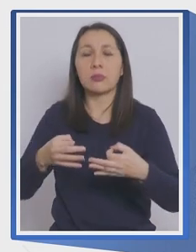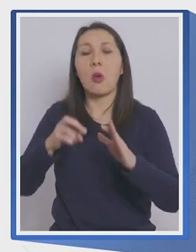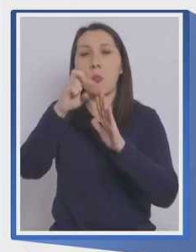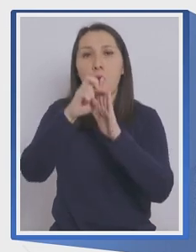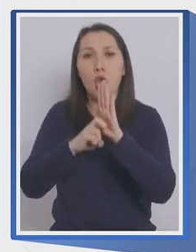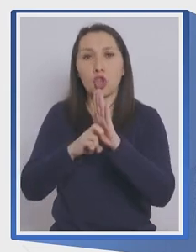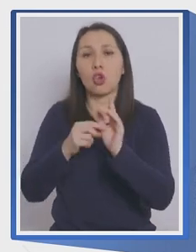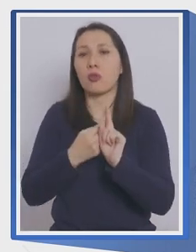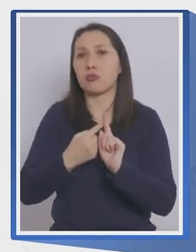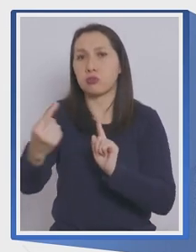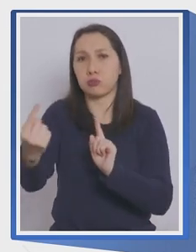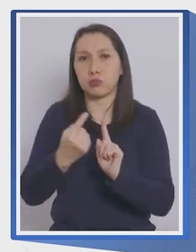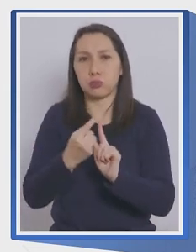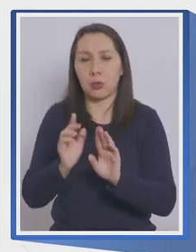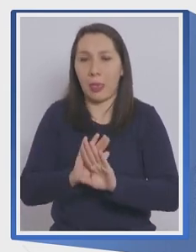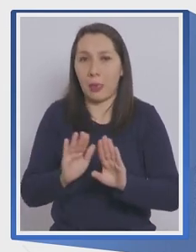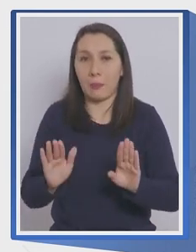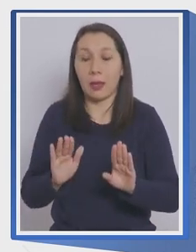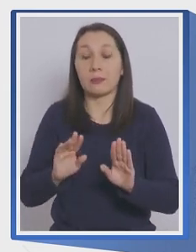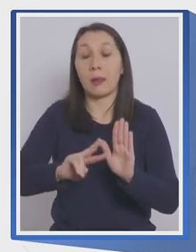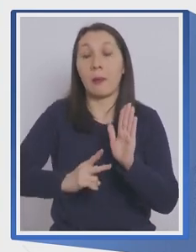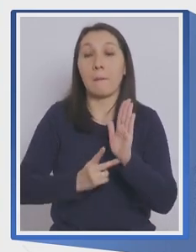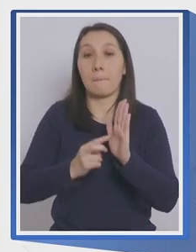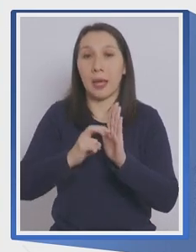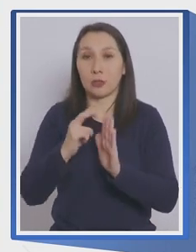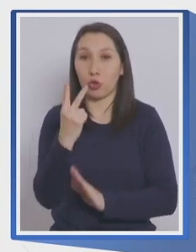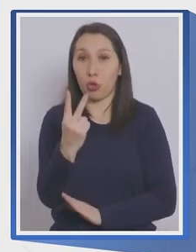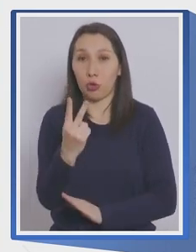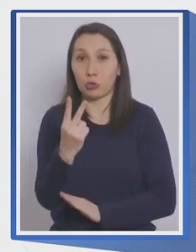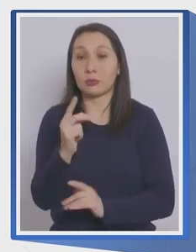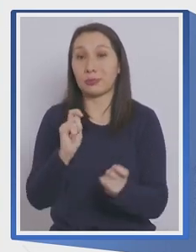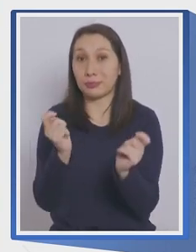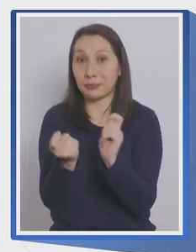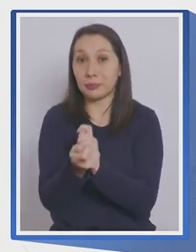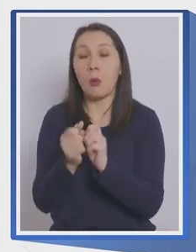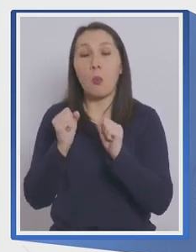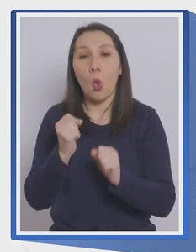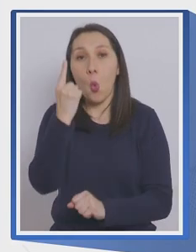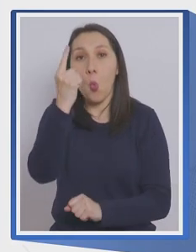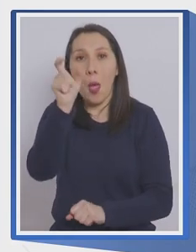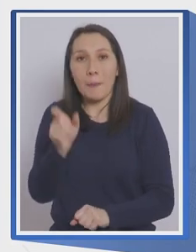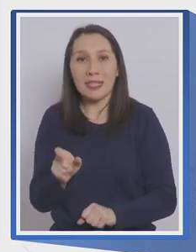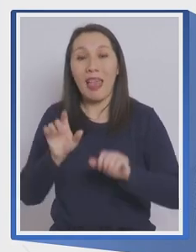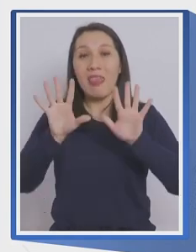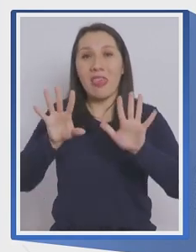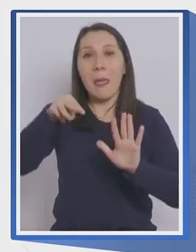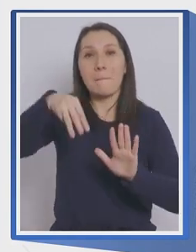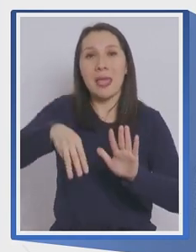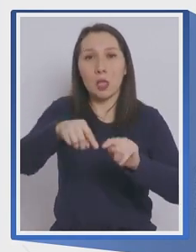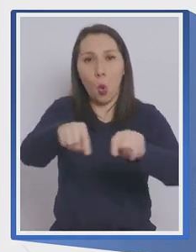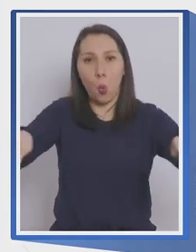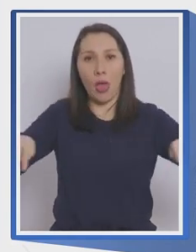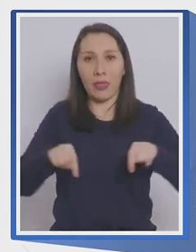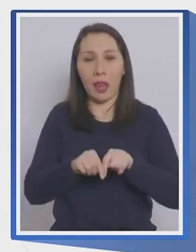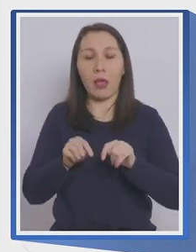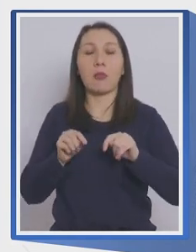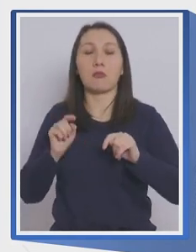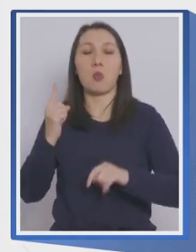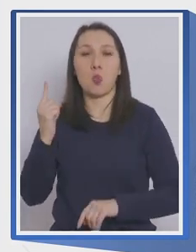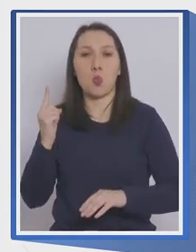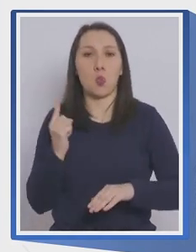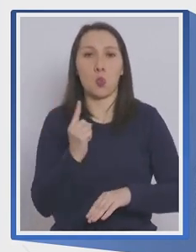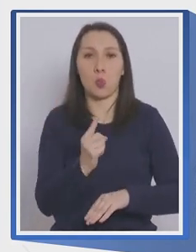protocolo de desplazamiento. En transición, se permitirá un aforo de una persona cada 10 metros cuadrados de lunes a viernes.